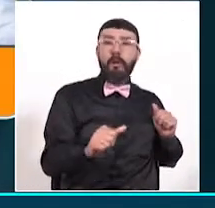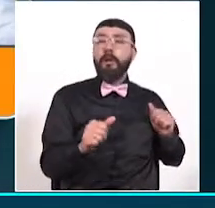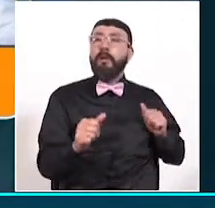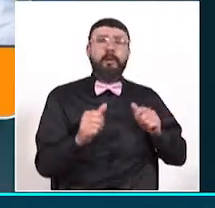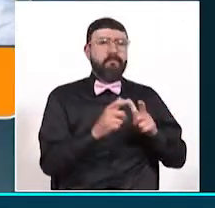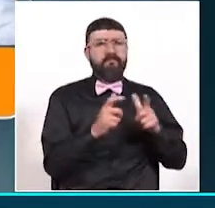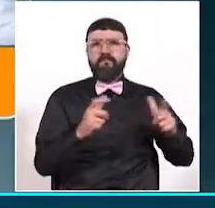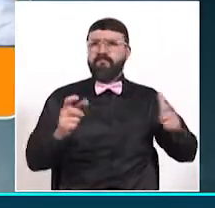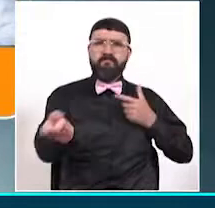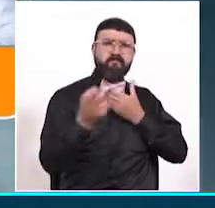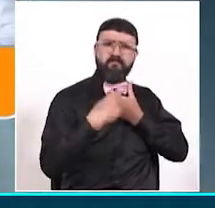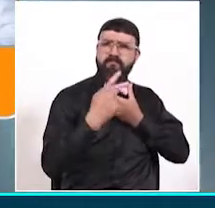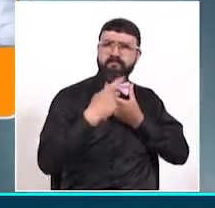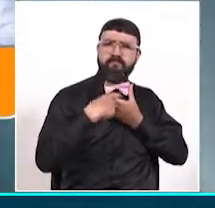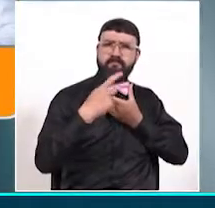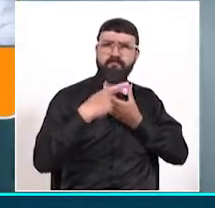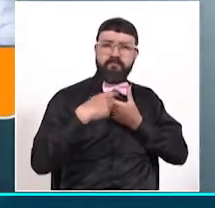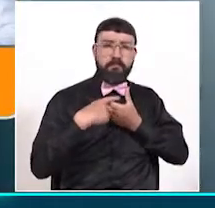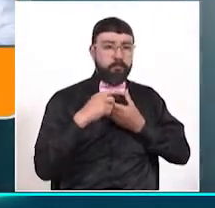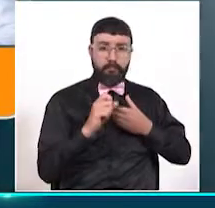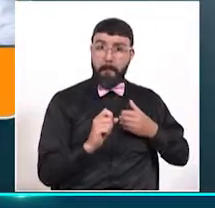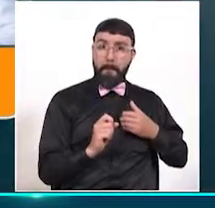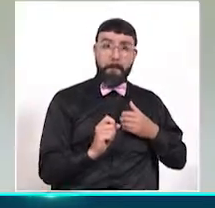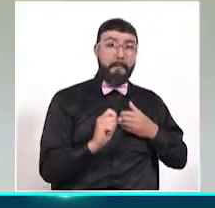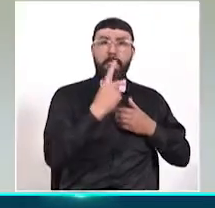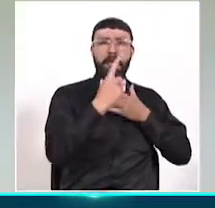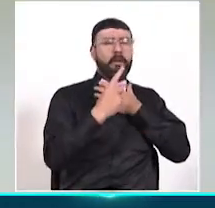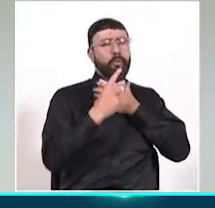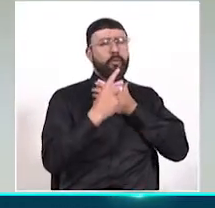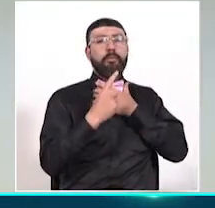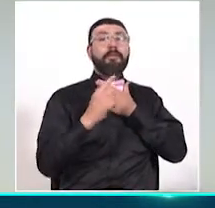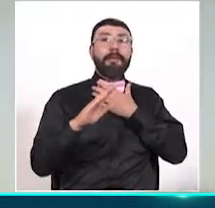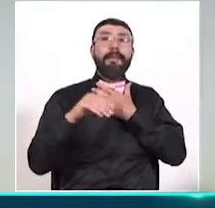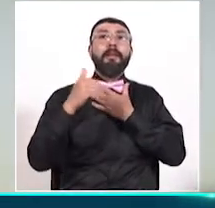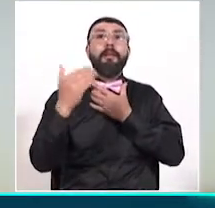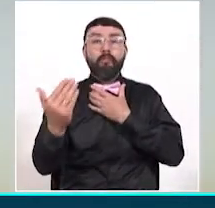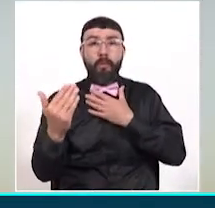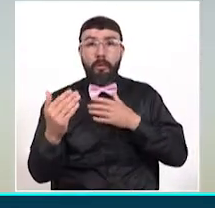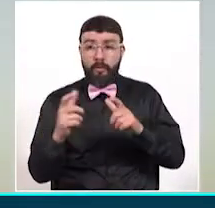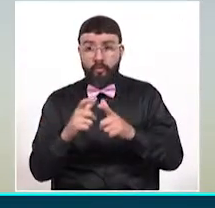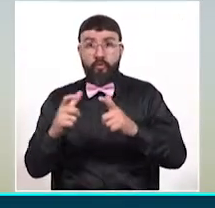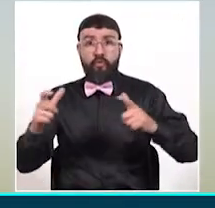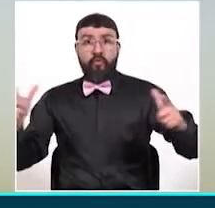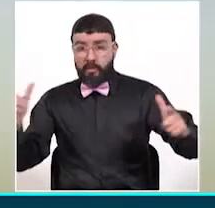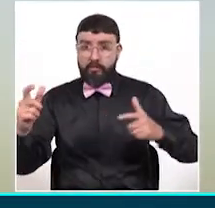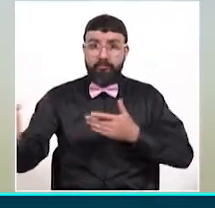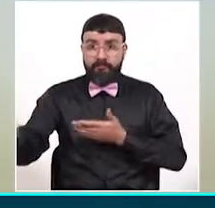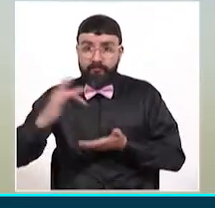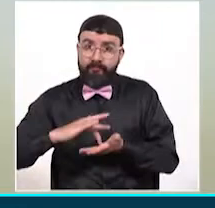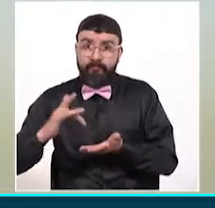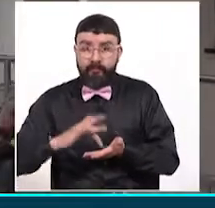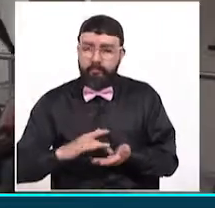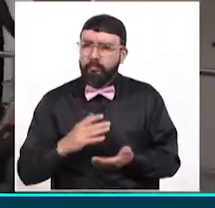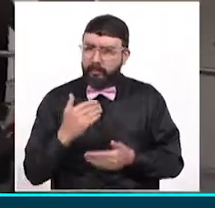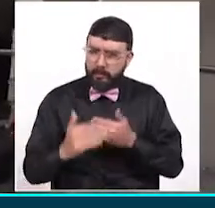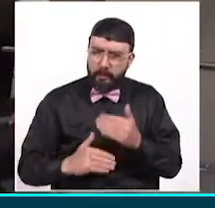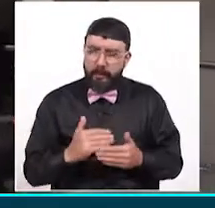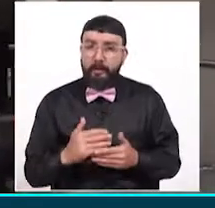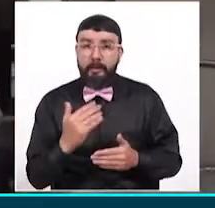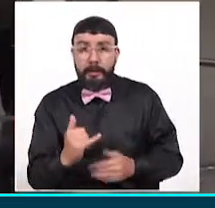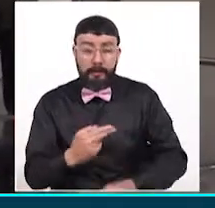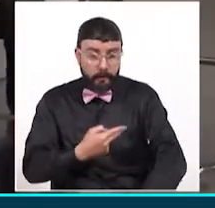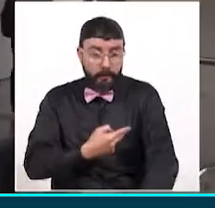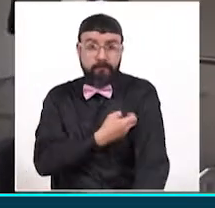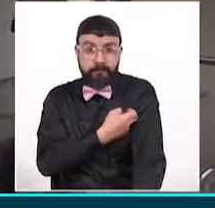masiva, no en la primera etapa, por supuesto, pero ya cuando se haga más escalonado el sistema de